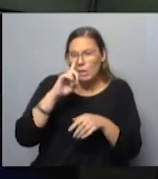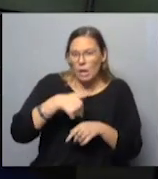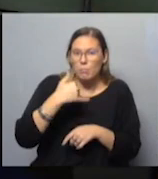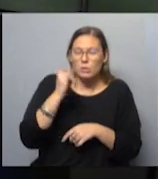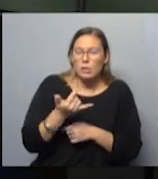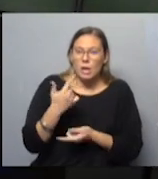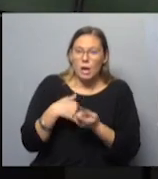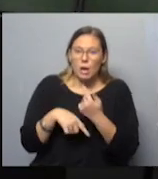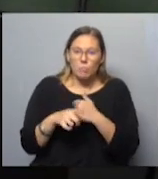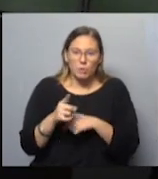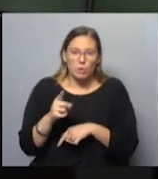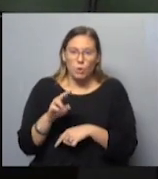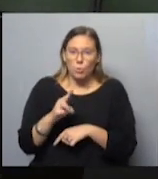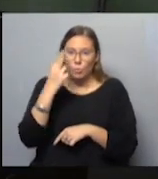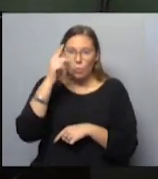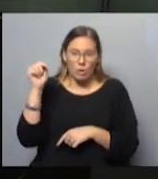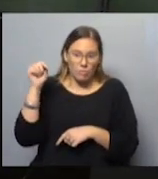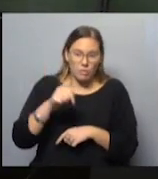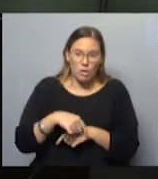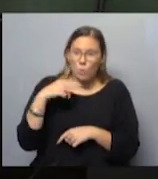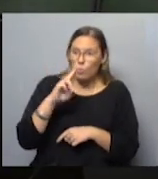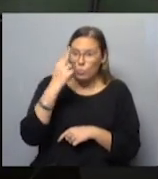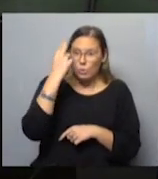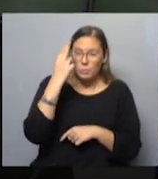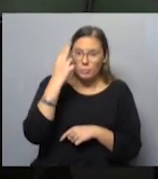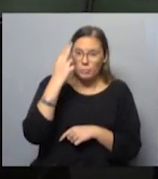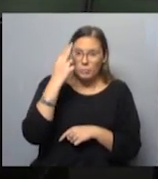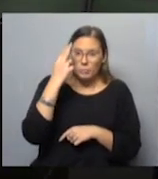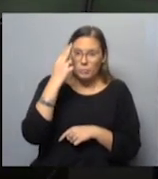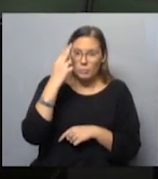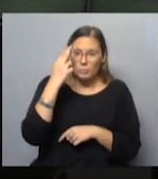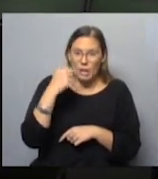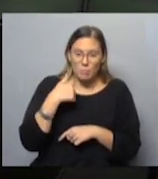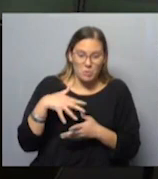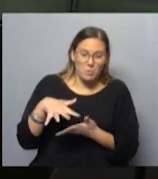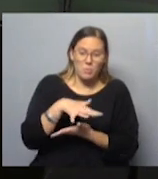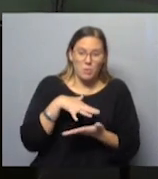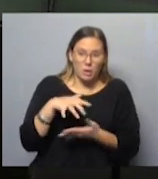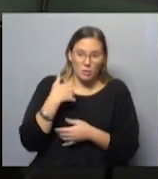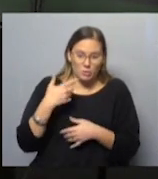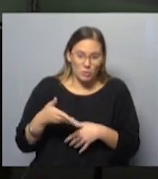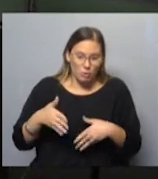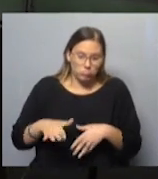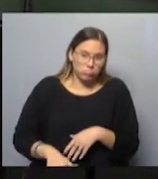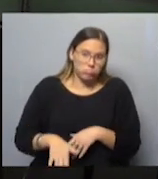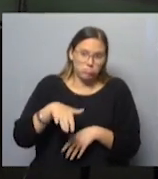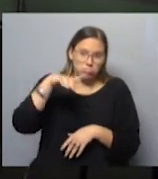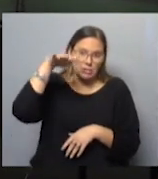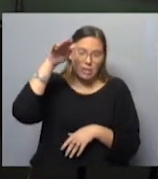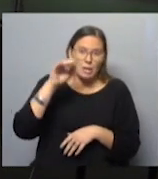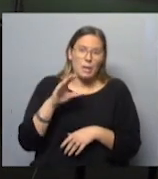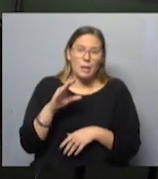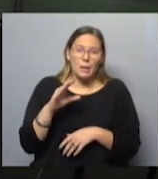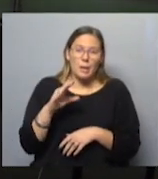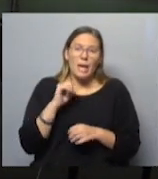pero claro, yo al Uruguay que volví, era un Uruguay que en mi barrio donde yo me crié, que era en la Cruz de Carrasco,